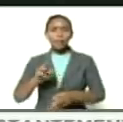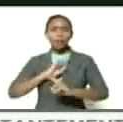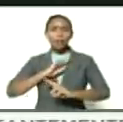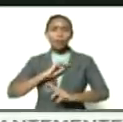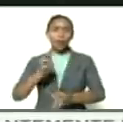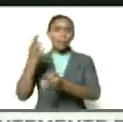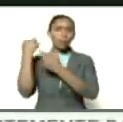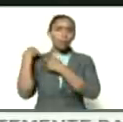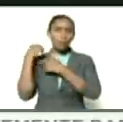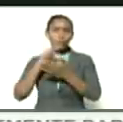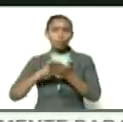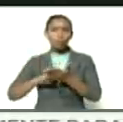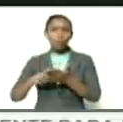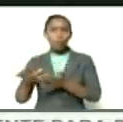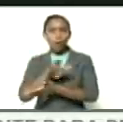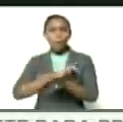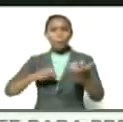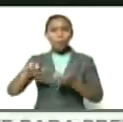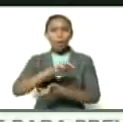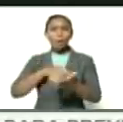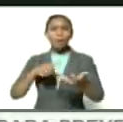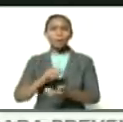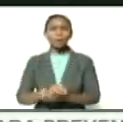la solución de los problemas